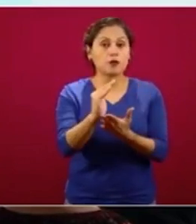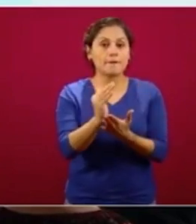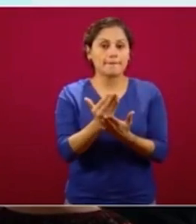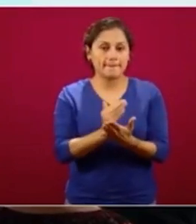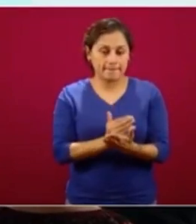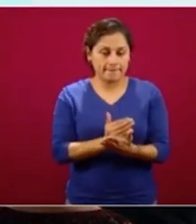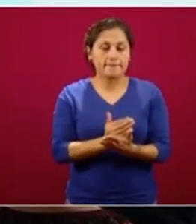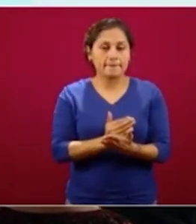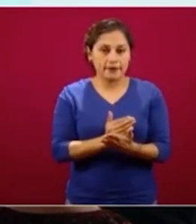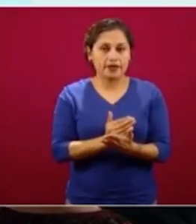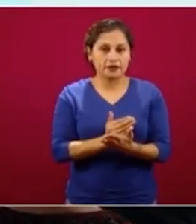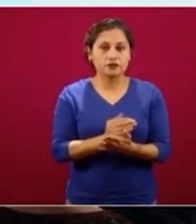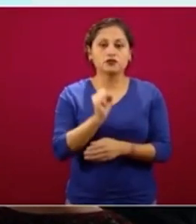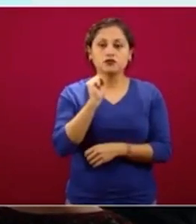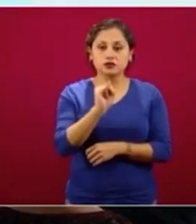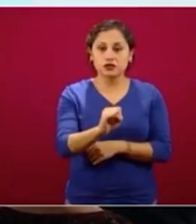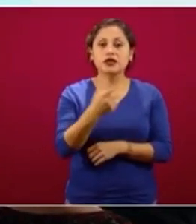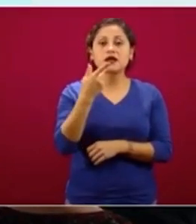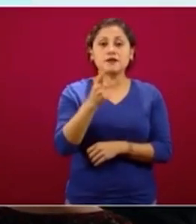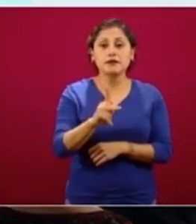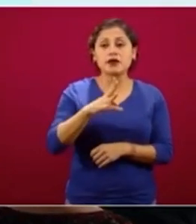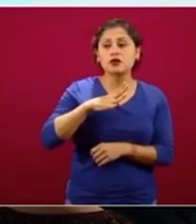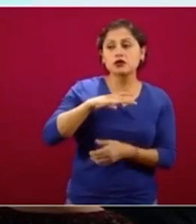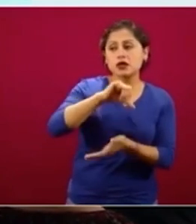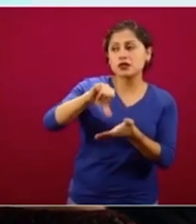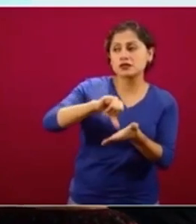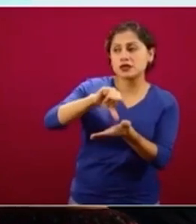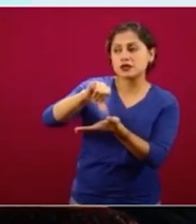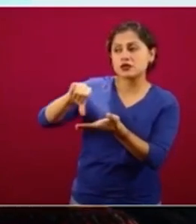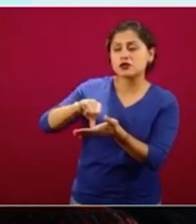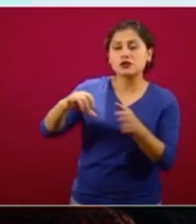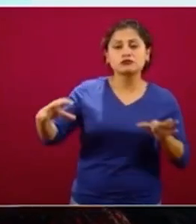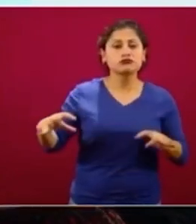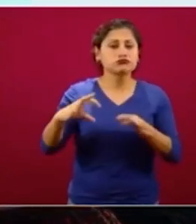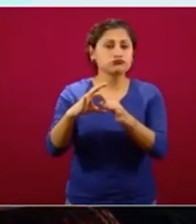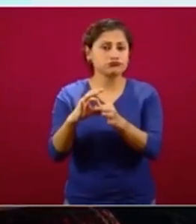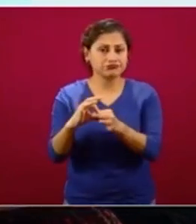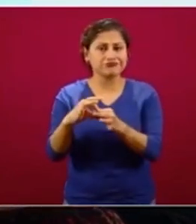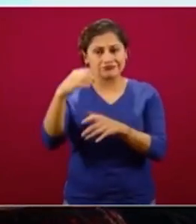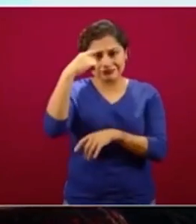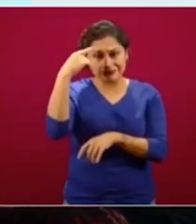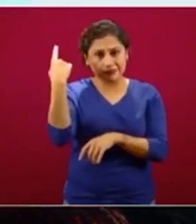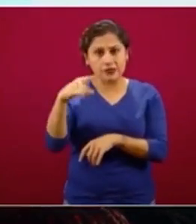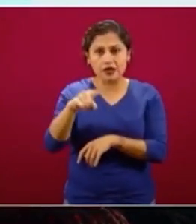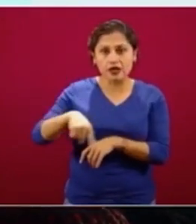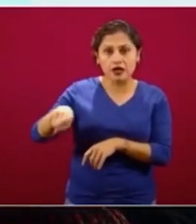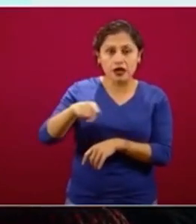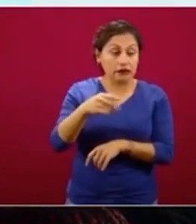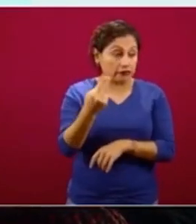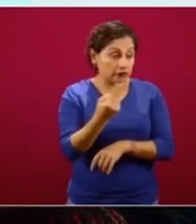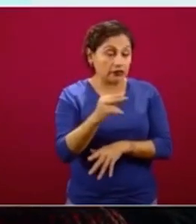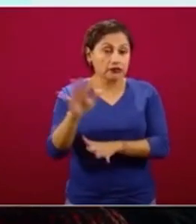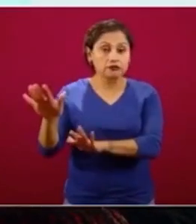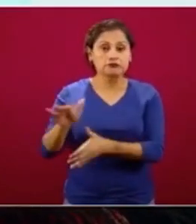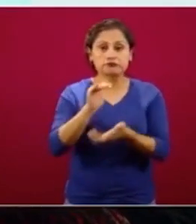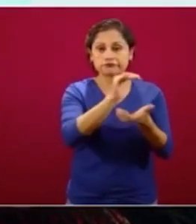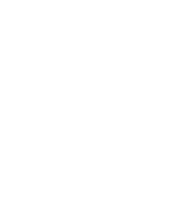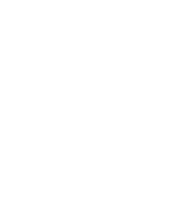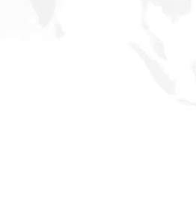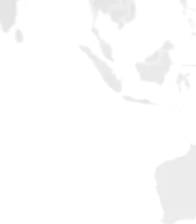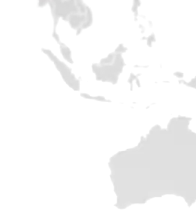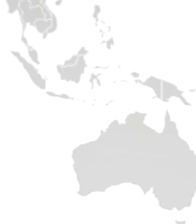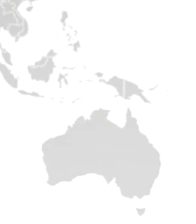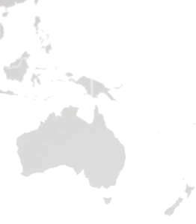una red interinstitucional de bancos de sangre que precisamente está respondiendo a estas necesidades día con día.